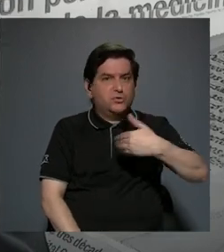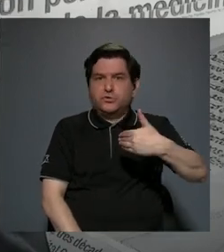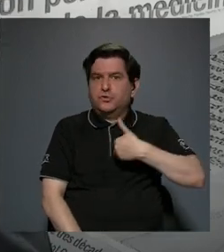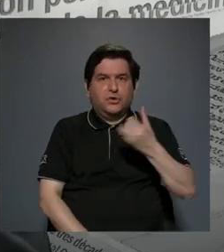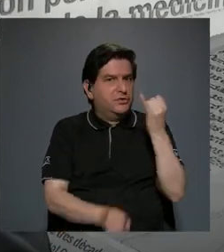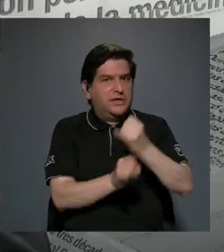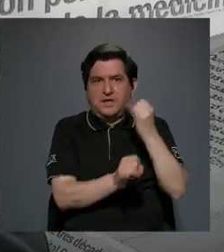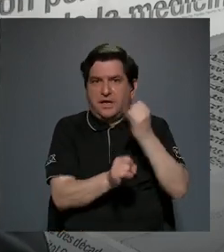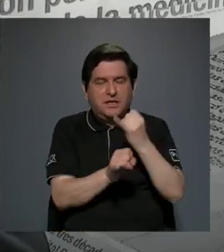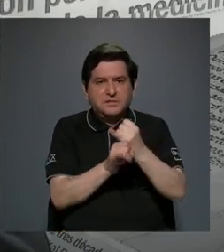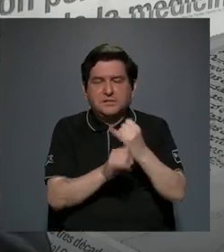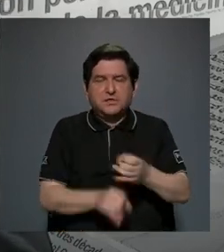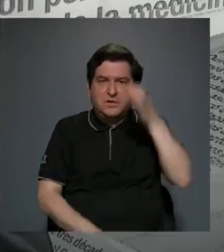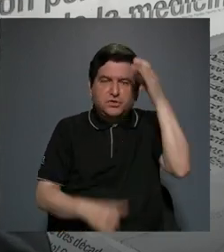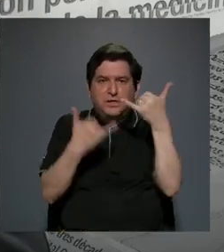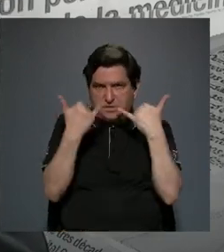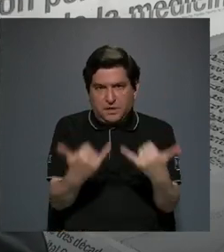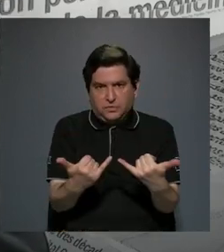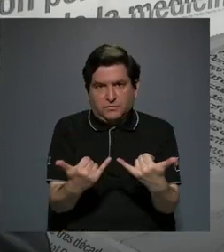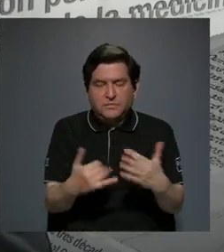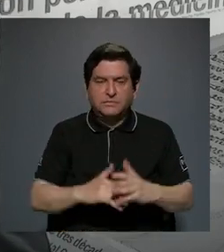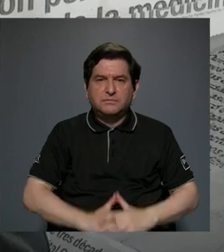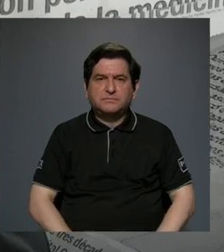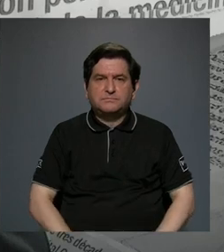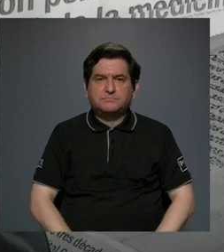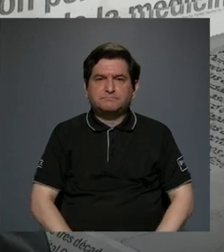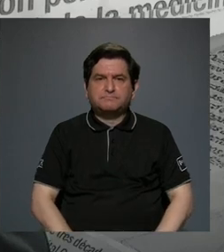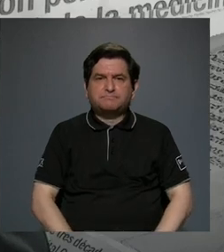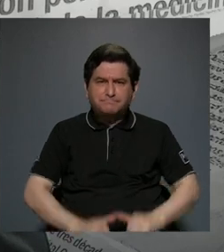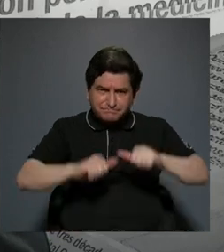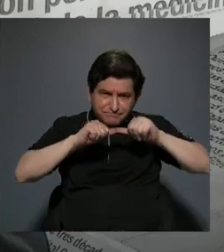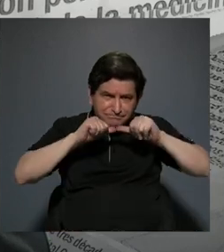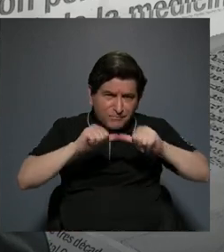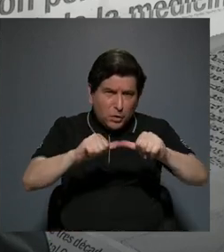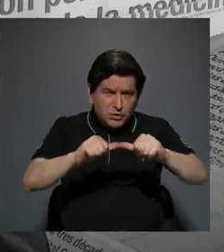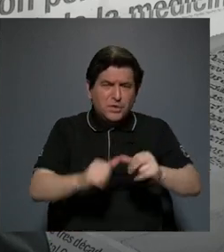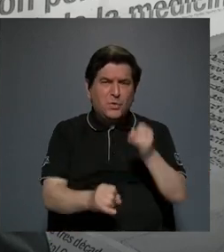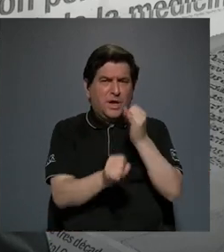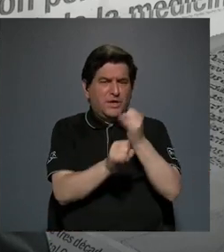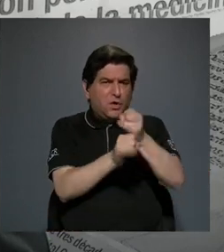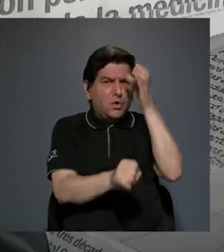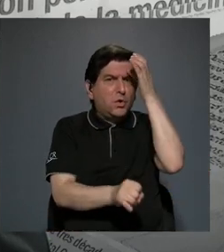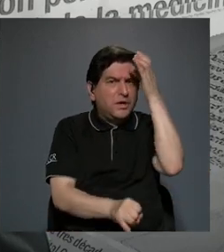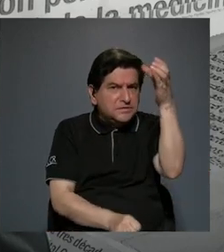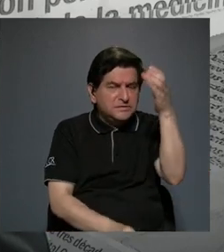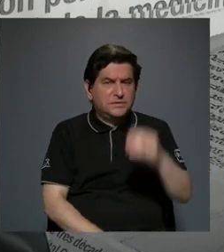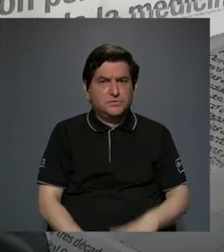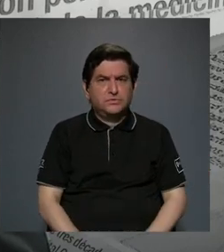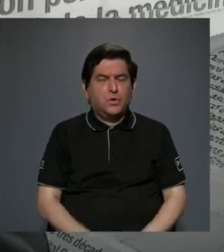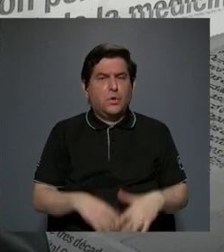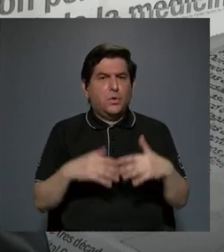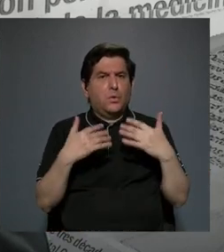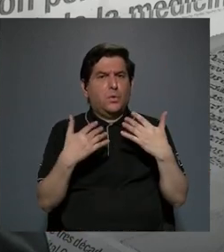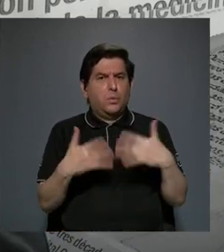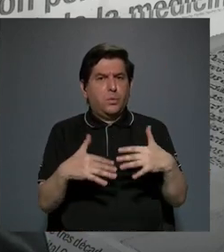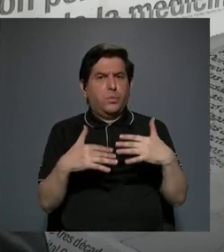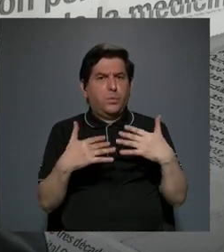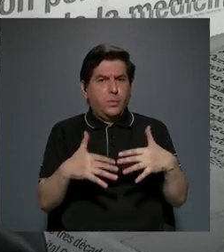instituciones culturales que hoy tenemos y mantener las instituciones culturales es un